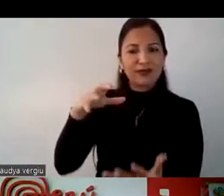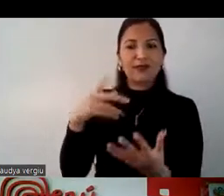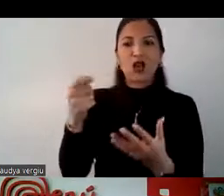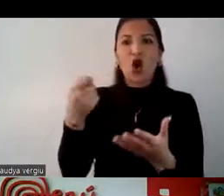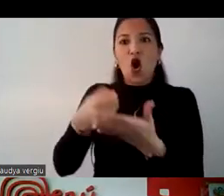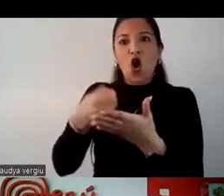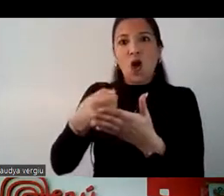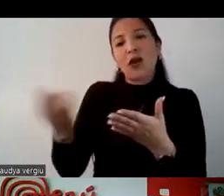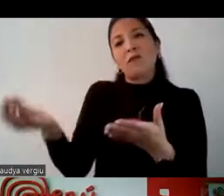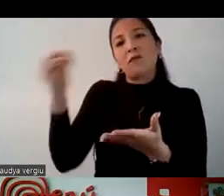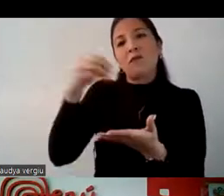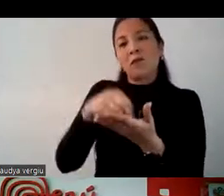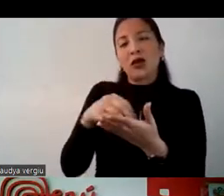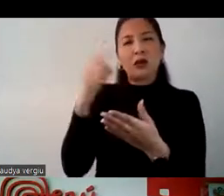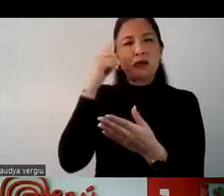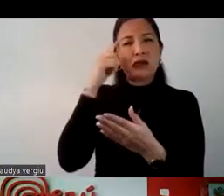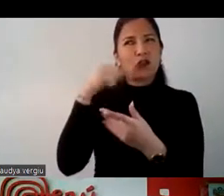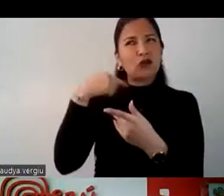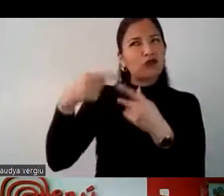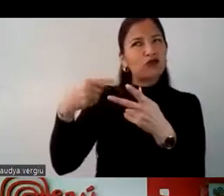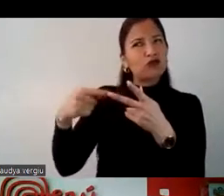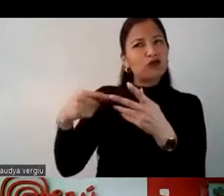al pensar en su próximo destino.